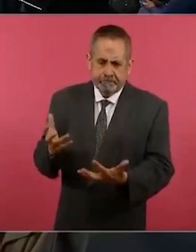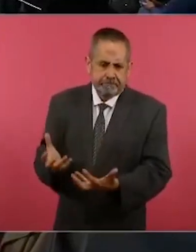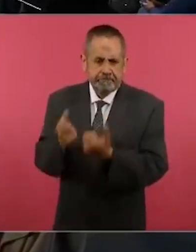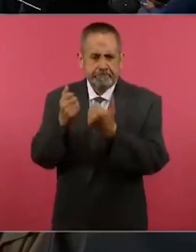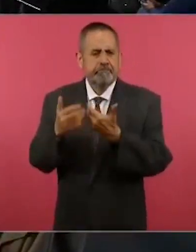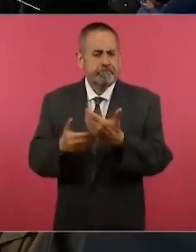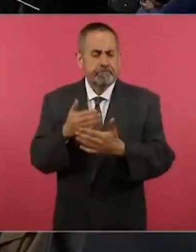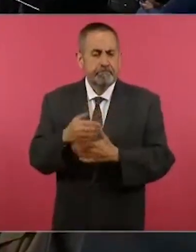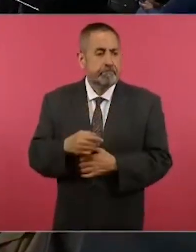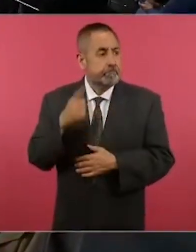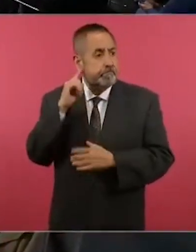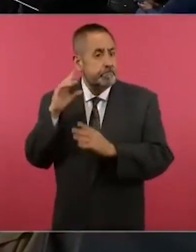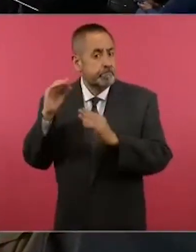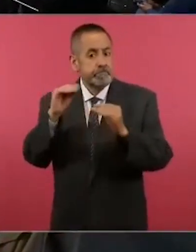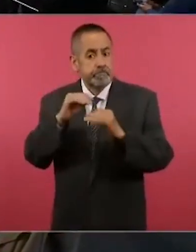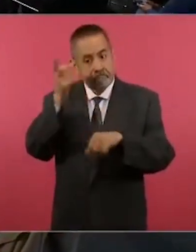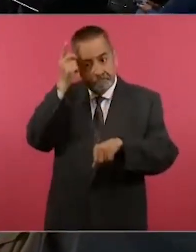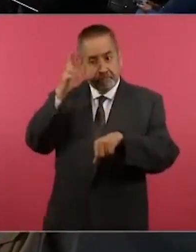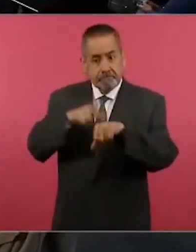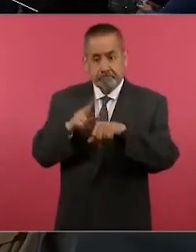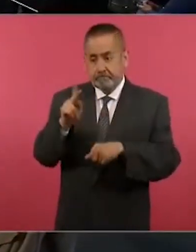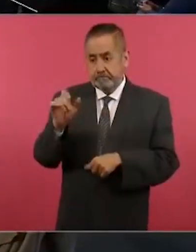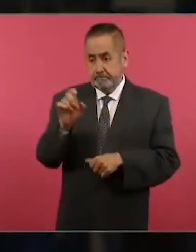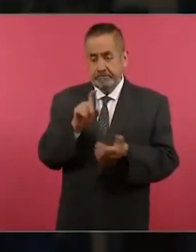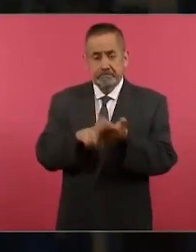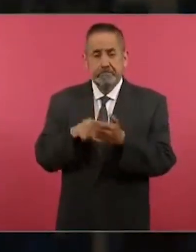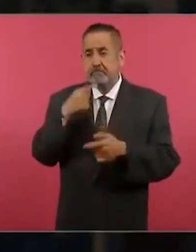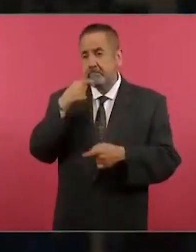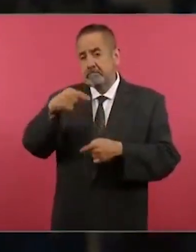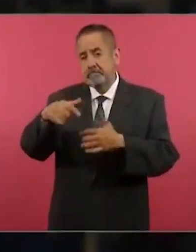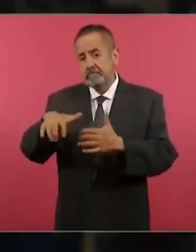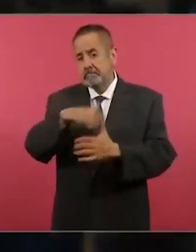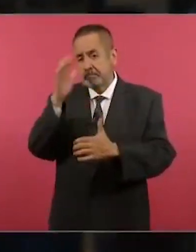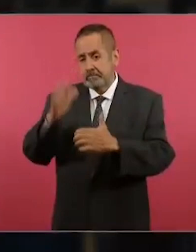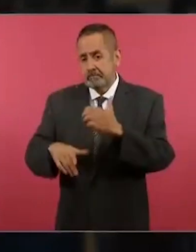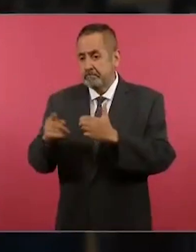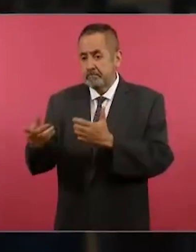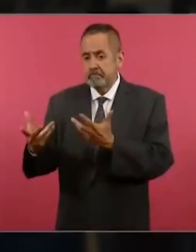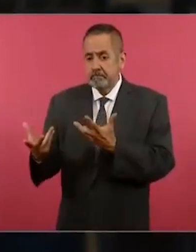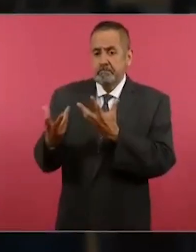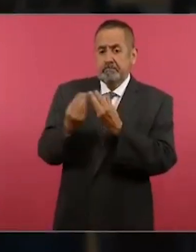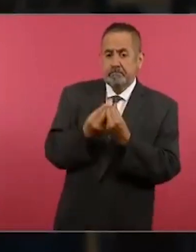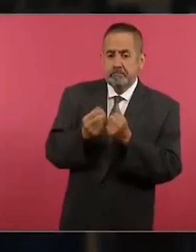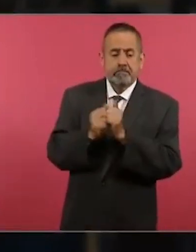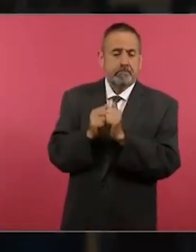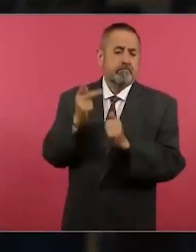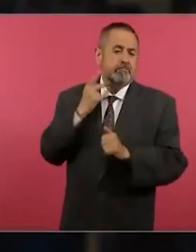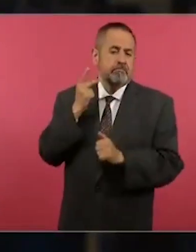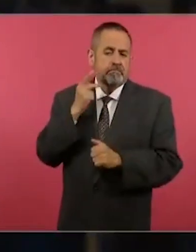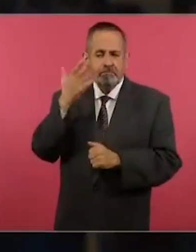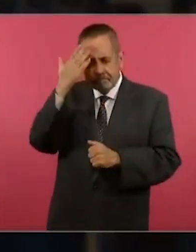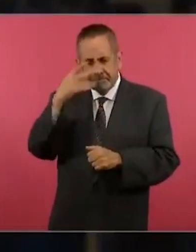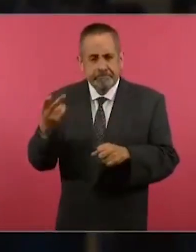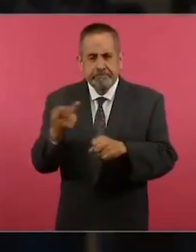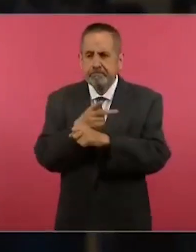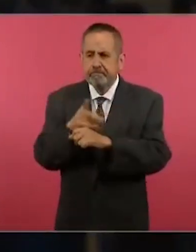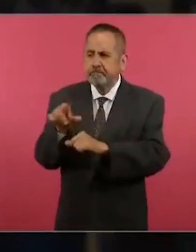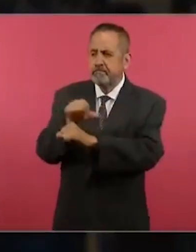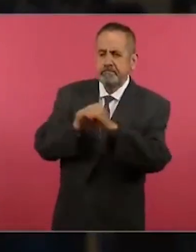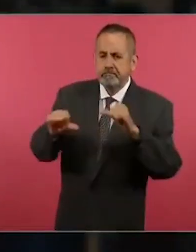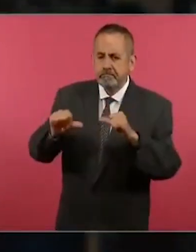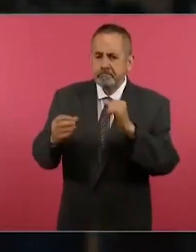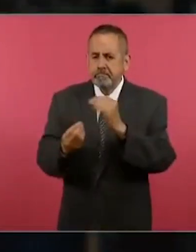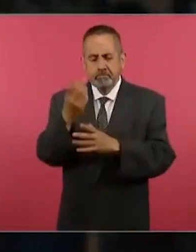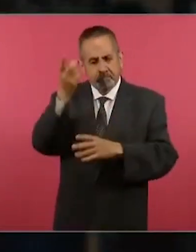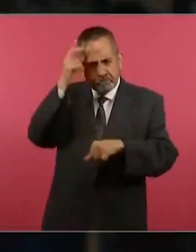Se rumora que el titular de Pemex estaría dejándola para estatal para sumarse al proceso político. ¿Qué sucederá en este sentido?